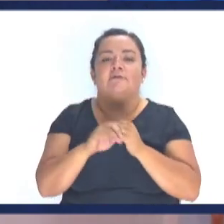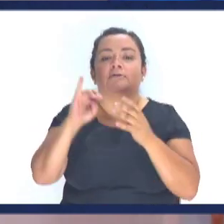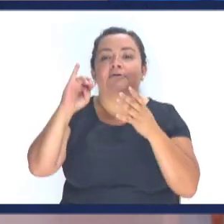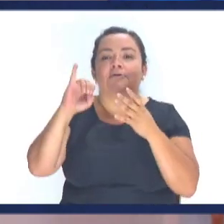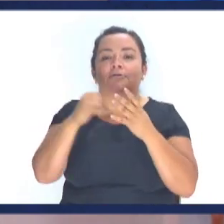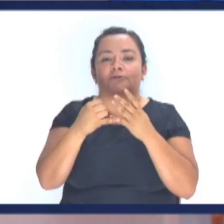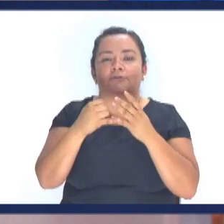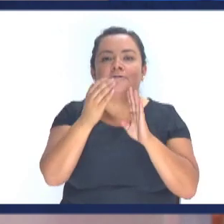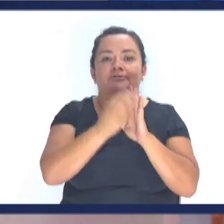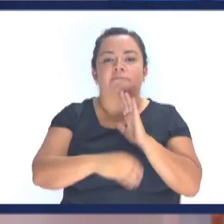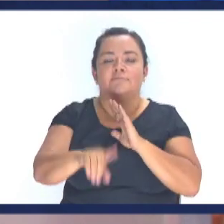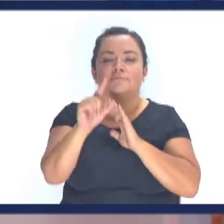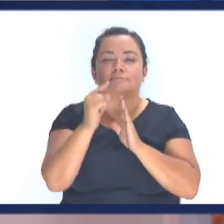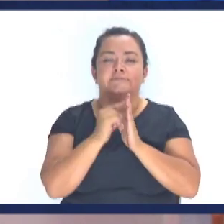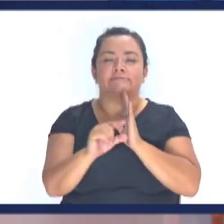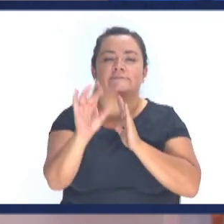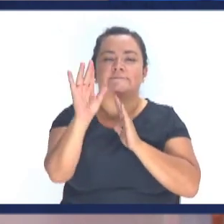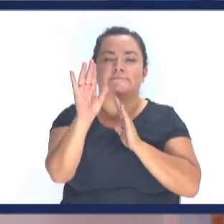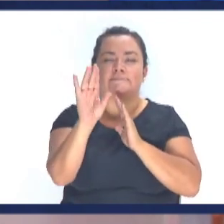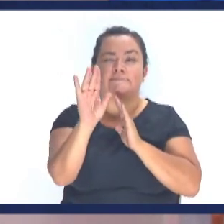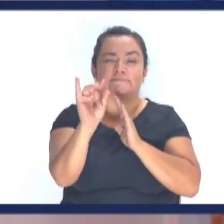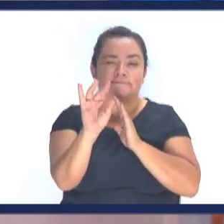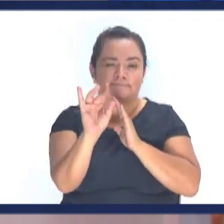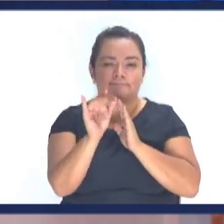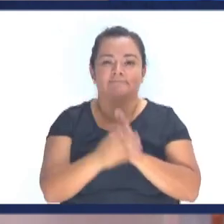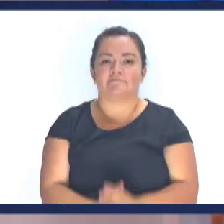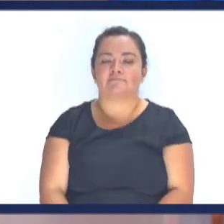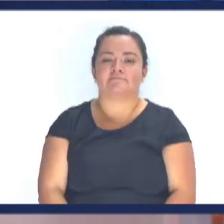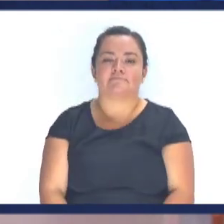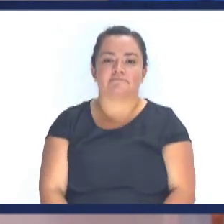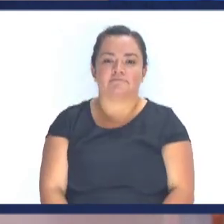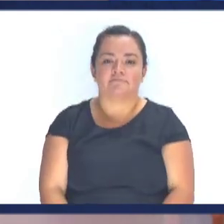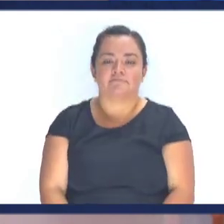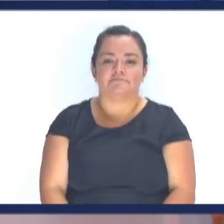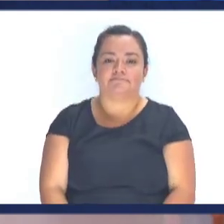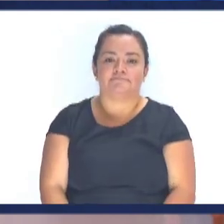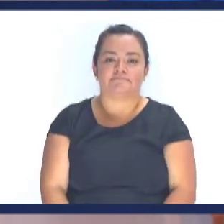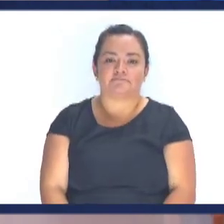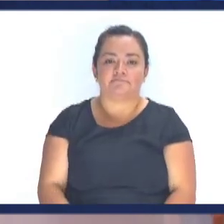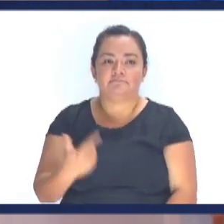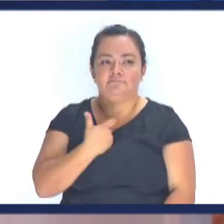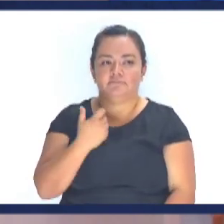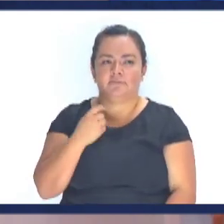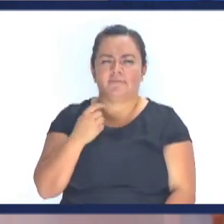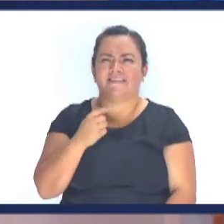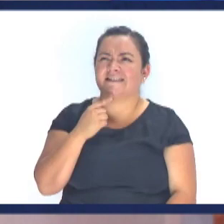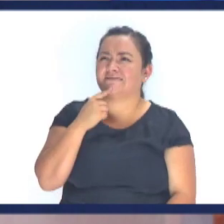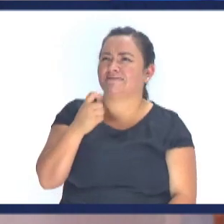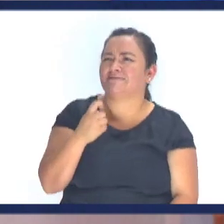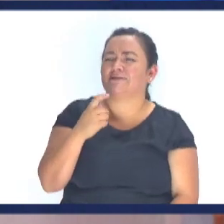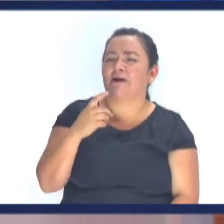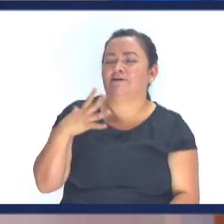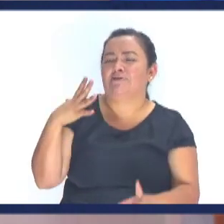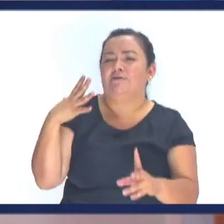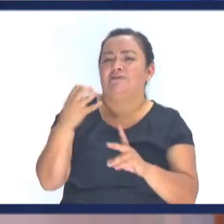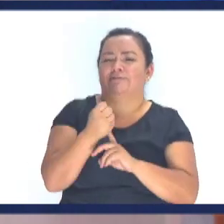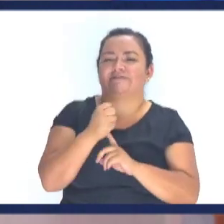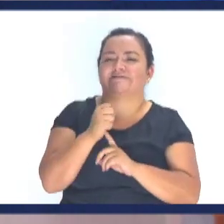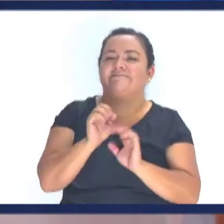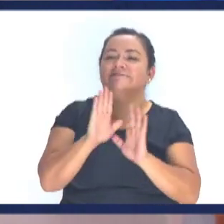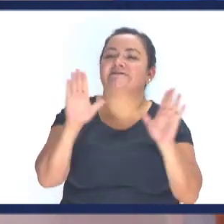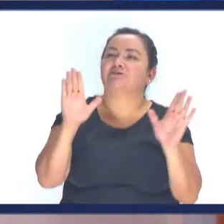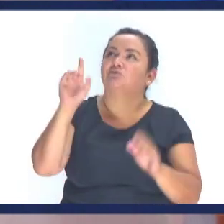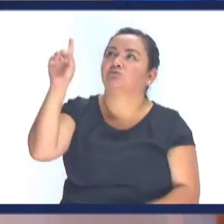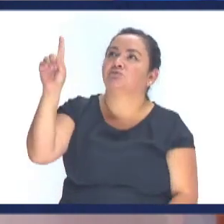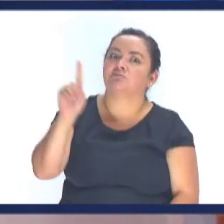.18 Juan 1.18 Si alguien está aprendiendo algo Dígame un fuerte amén Estamos hablando ¿A qué vino Cristo? ¿A qué vino Cristo?